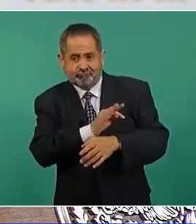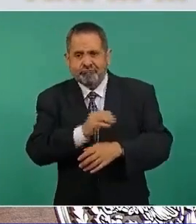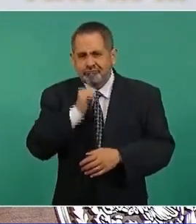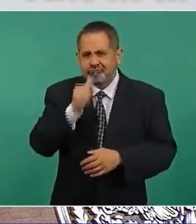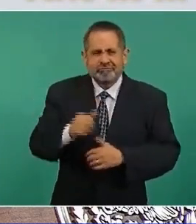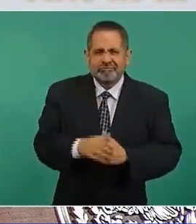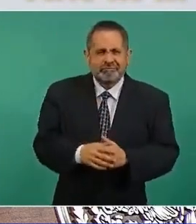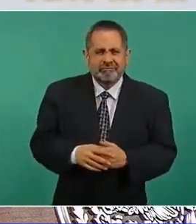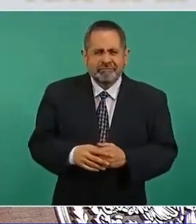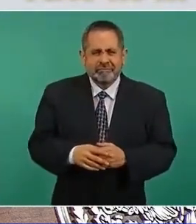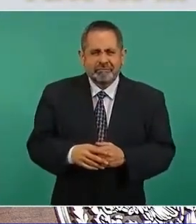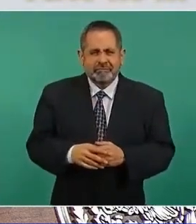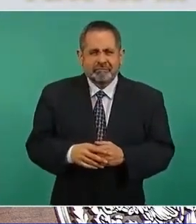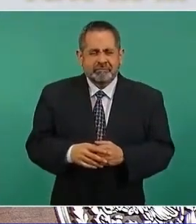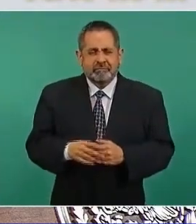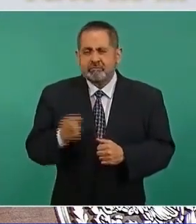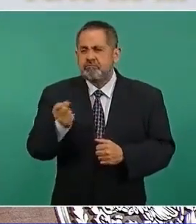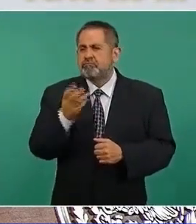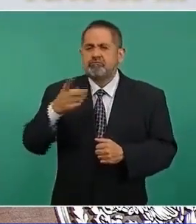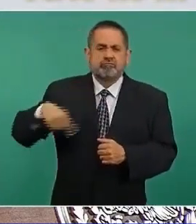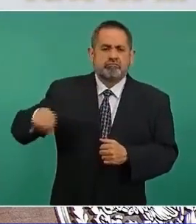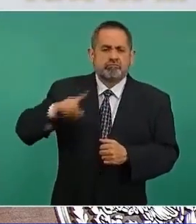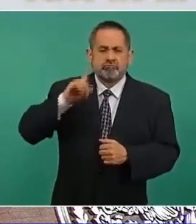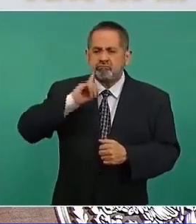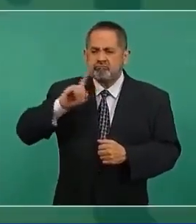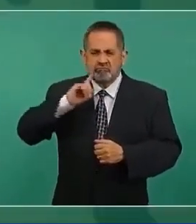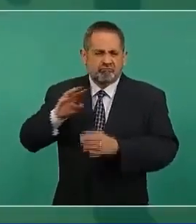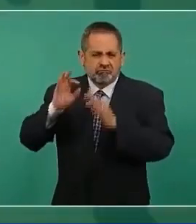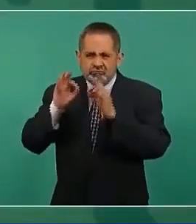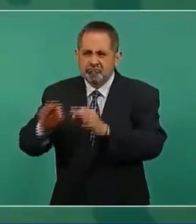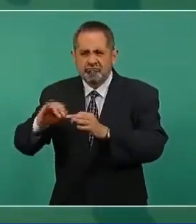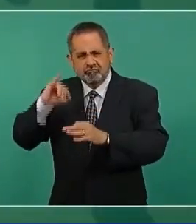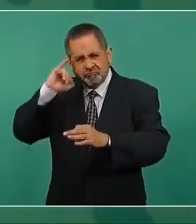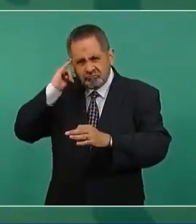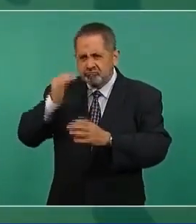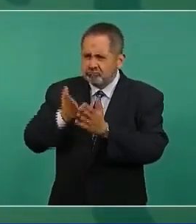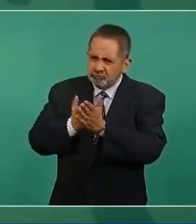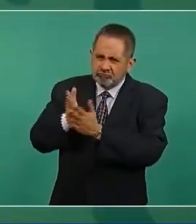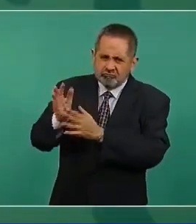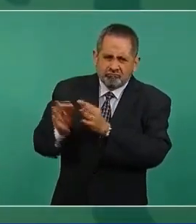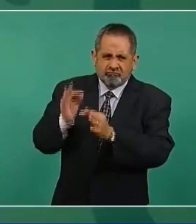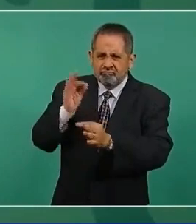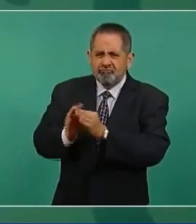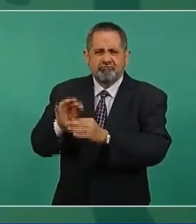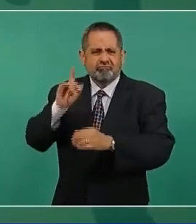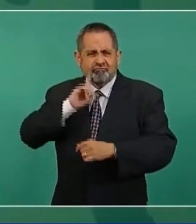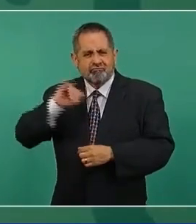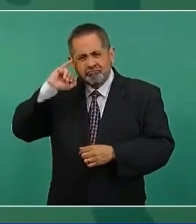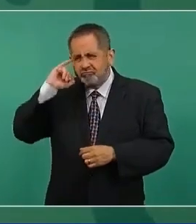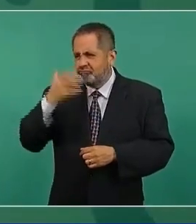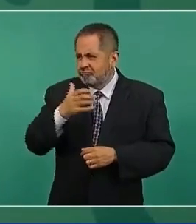Mujeres muy dignas, indígenas, campesinas,